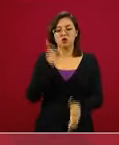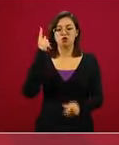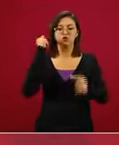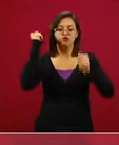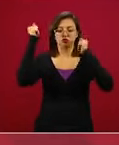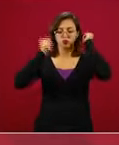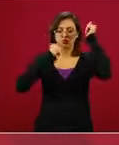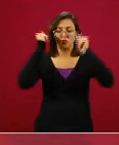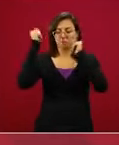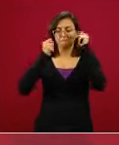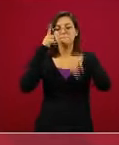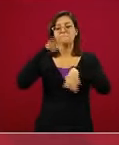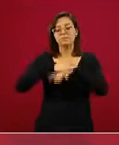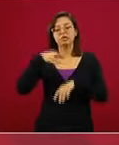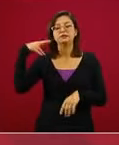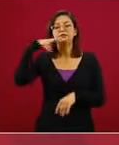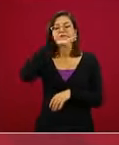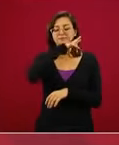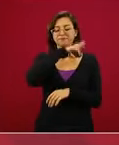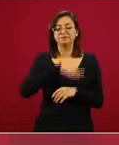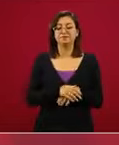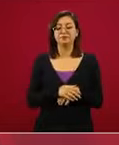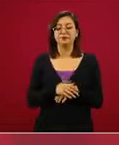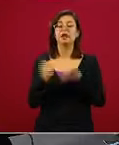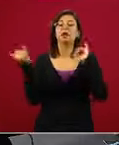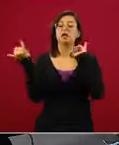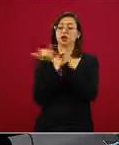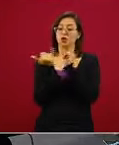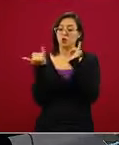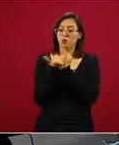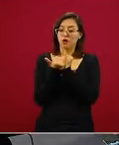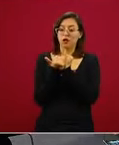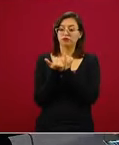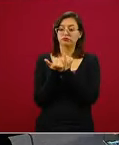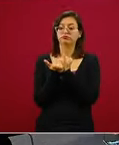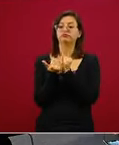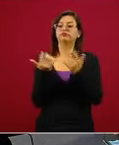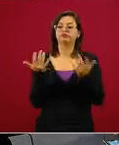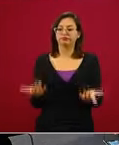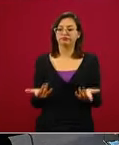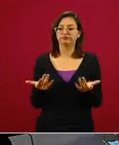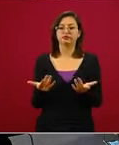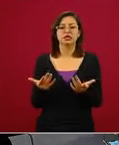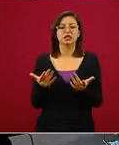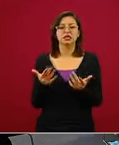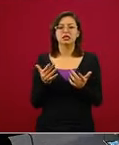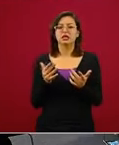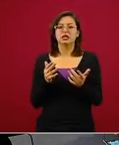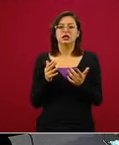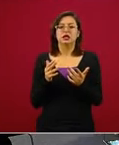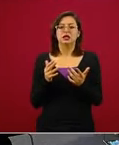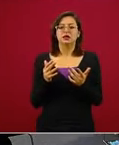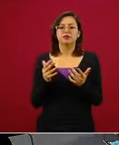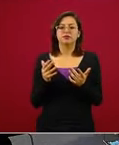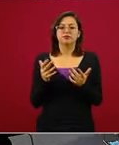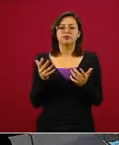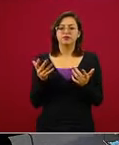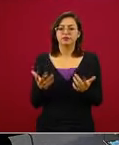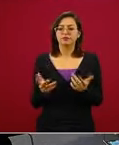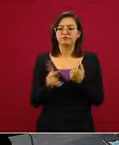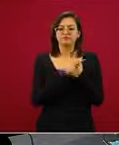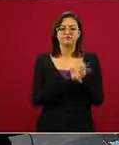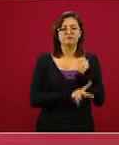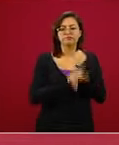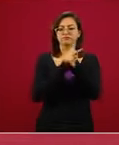mucho más rápido y que nos permita también la apertura de muchas de las de los